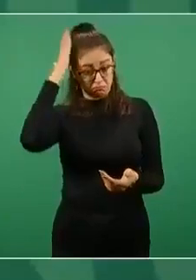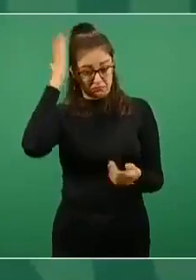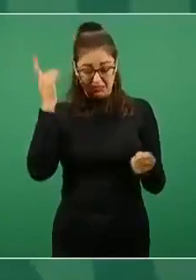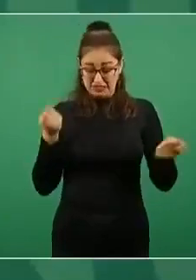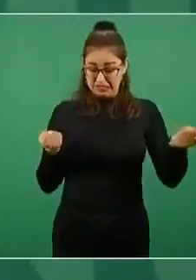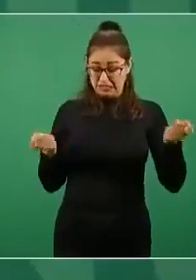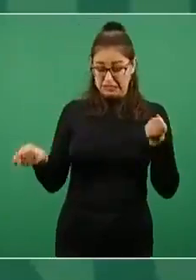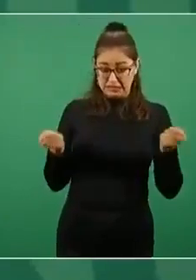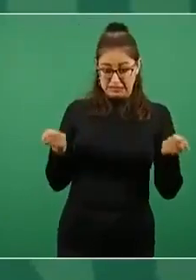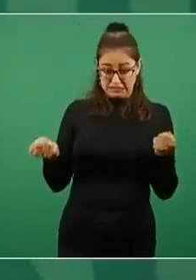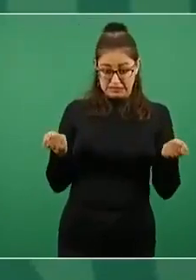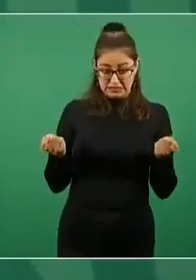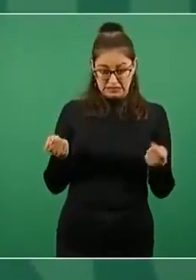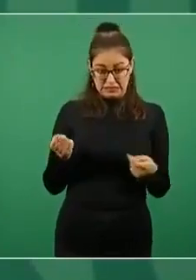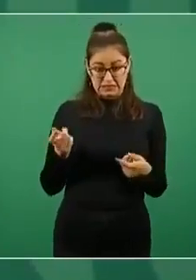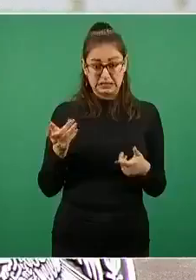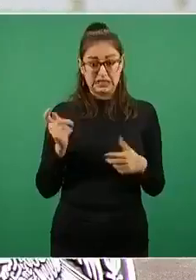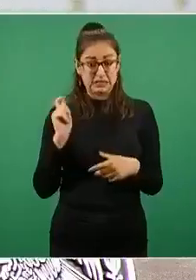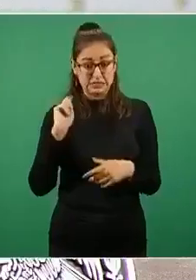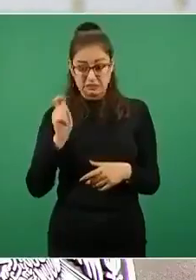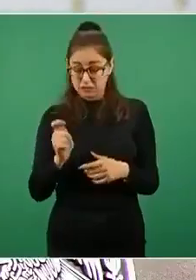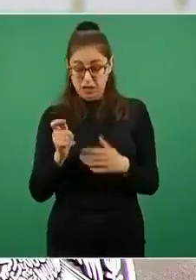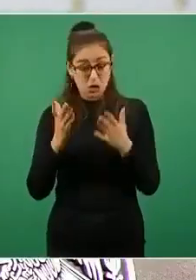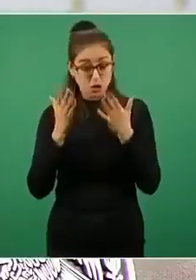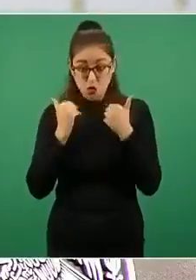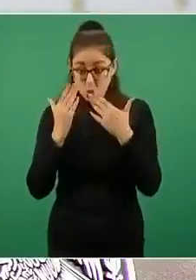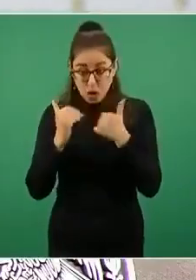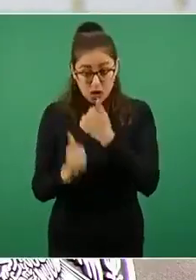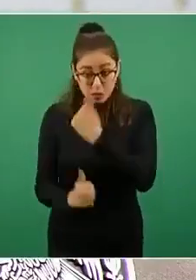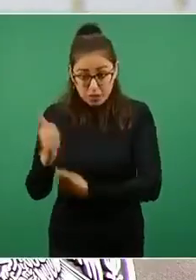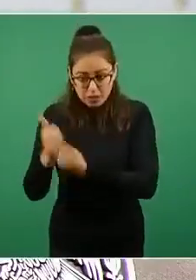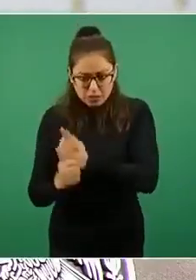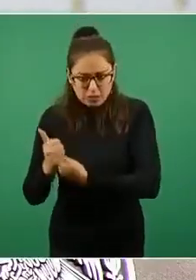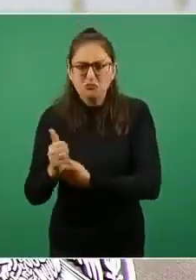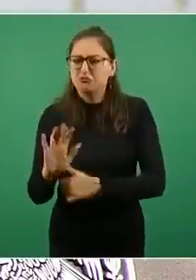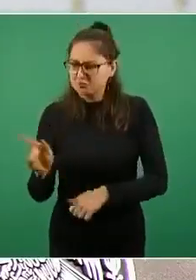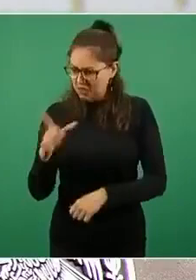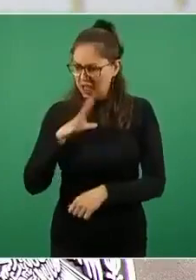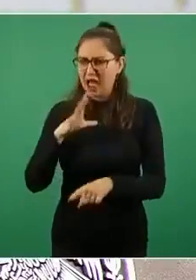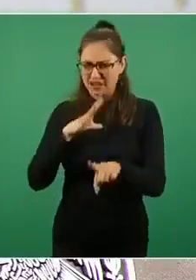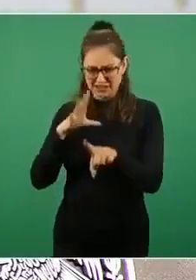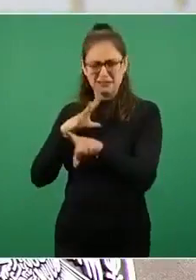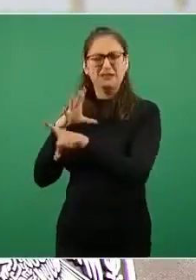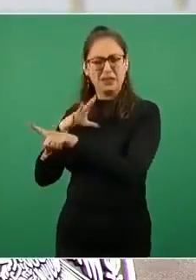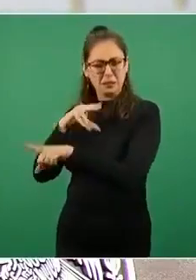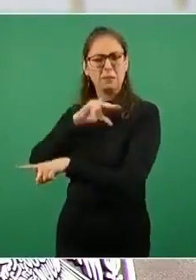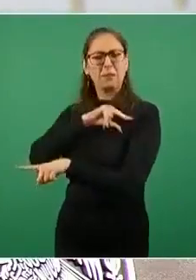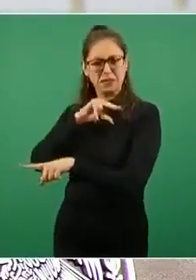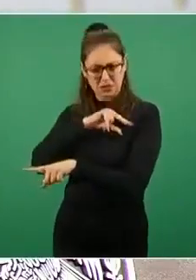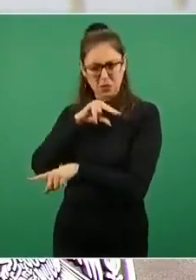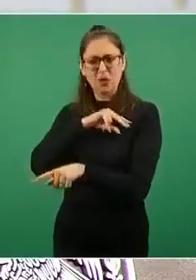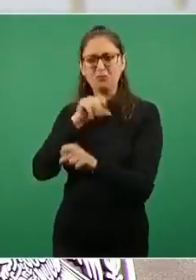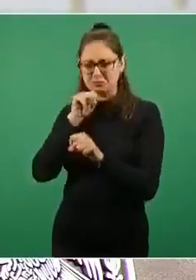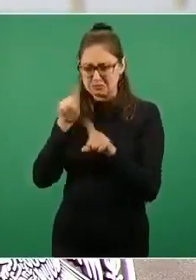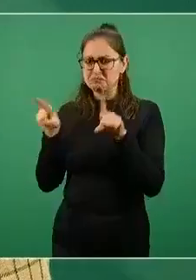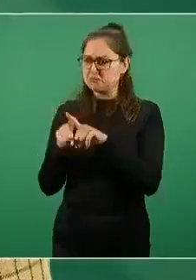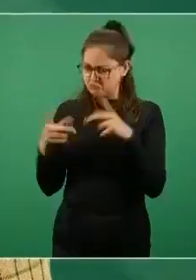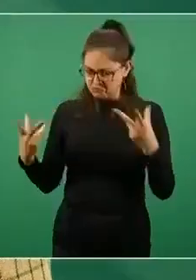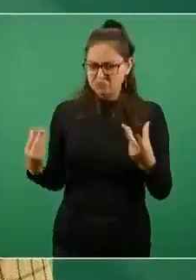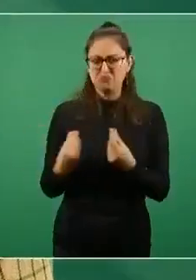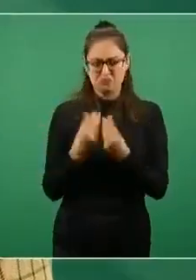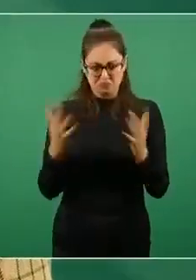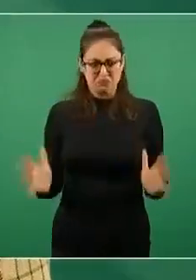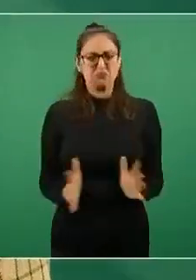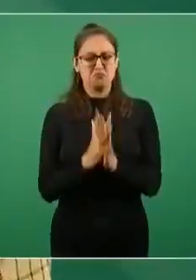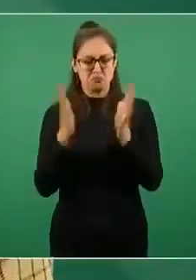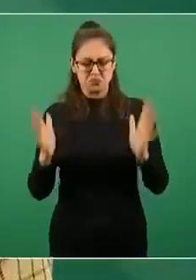Porque hay una competencia, porque están las empresas privadas también involucradas en el sector, porque